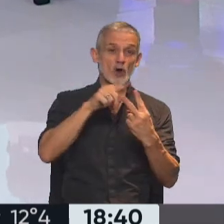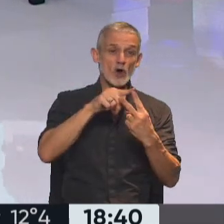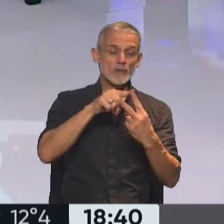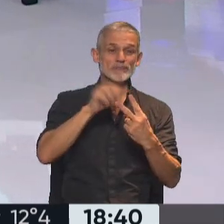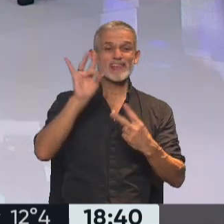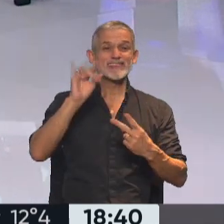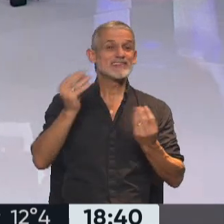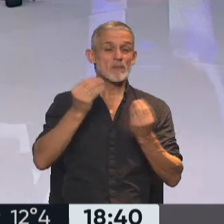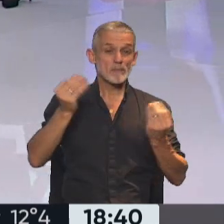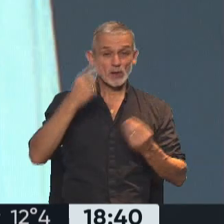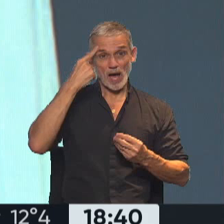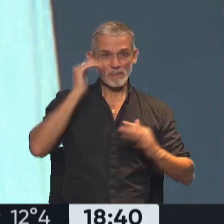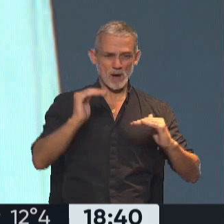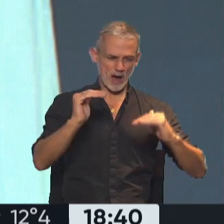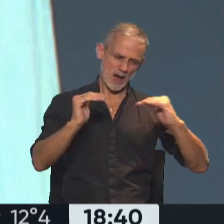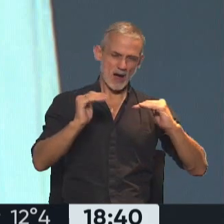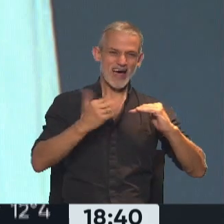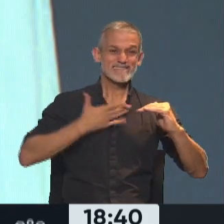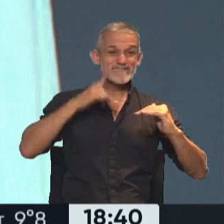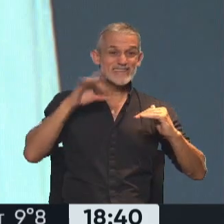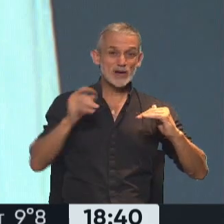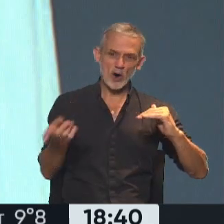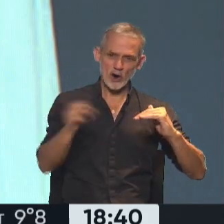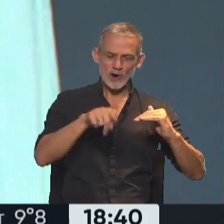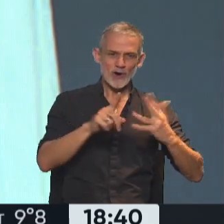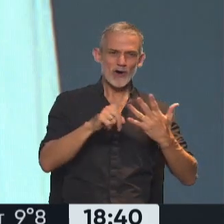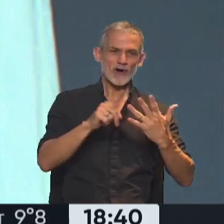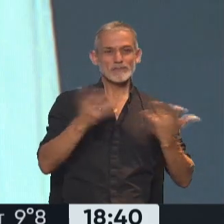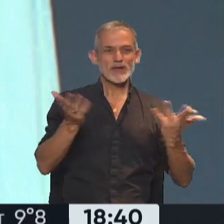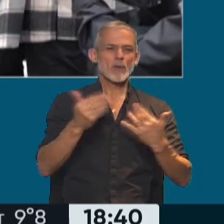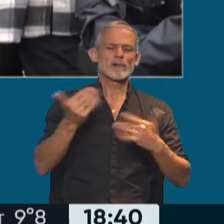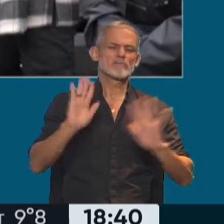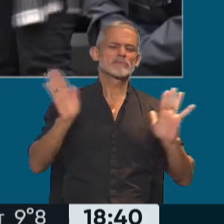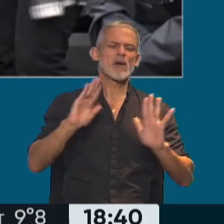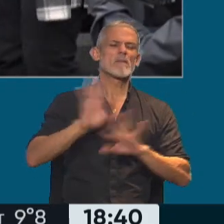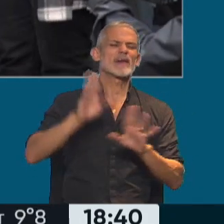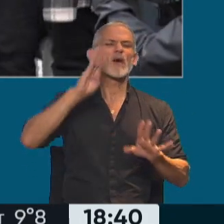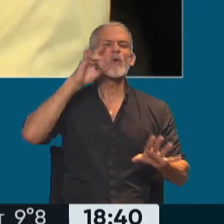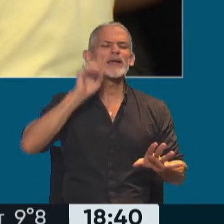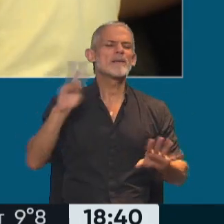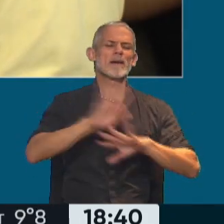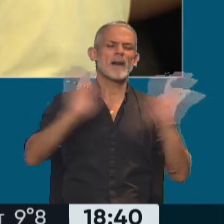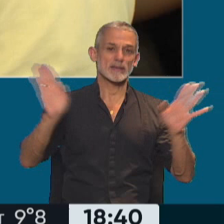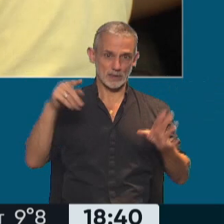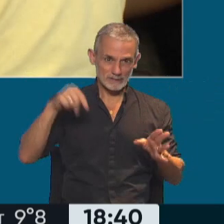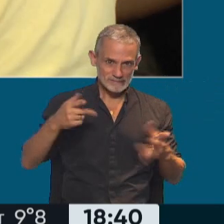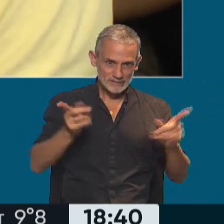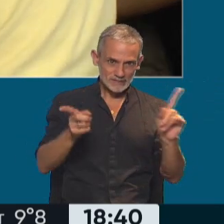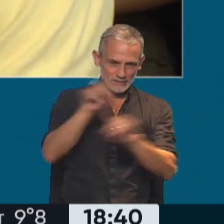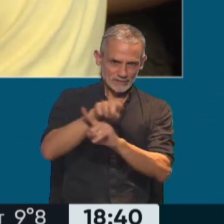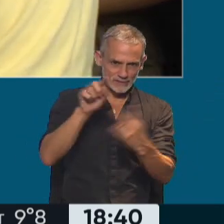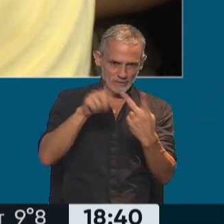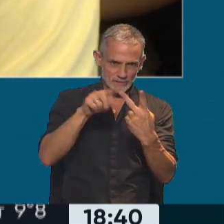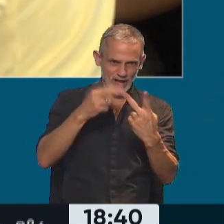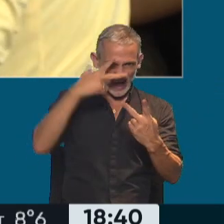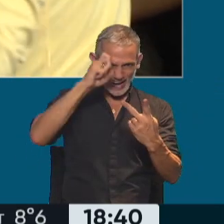complicada porque se esperaba que si pasaba Fico Gutiérrez, el discurso era un poco, bueno, no más uribismo en Colombia. Ahora, si